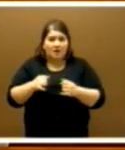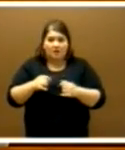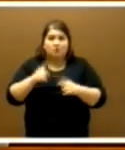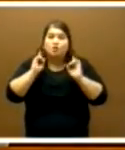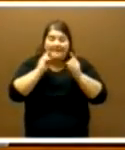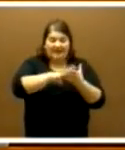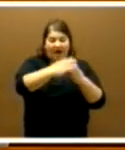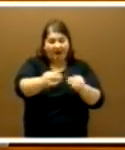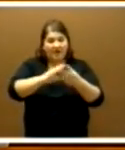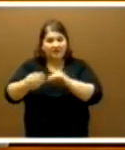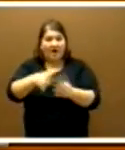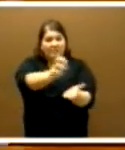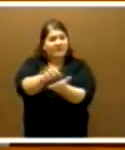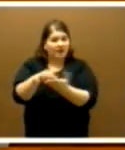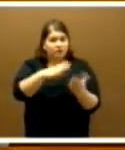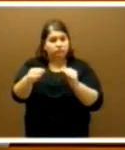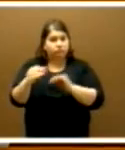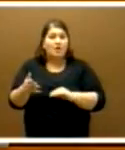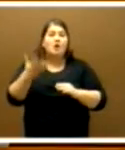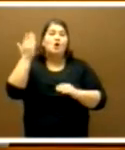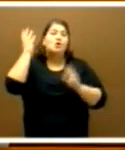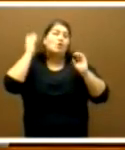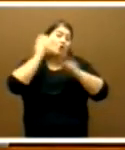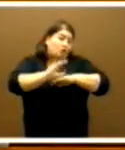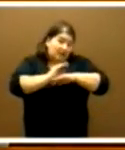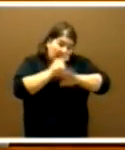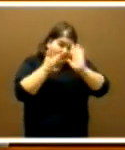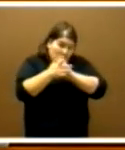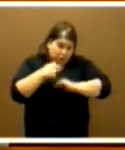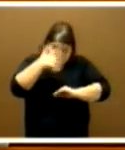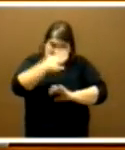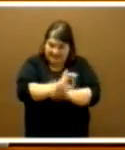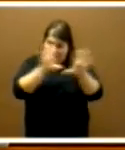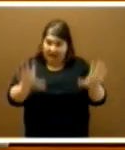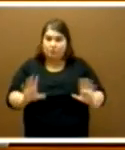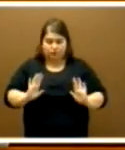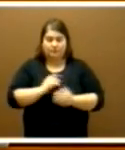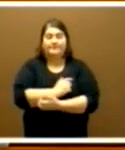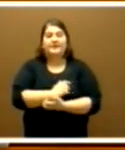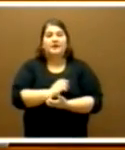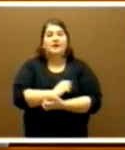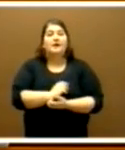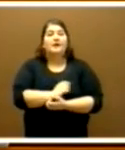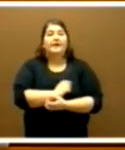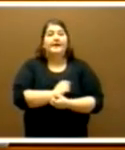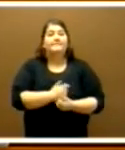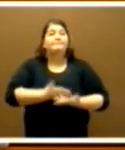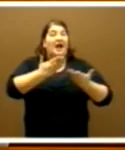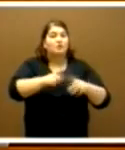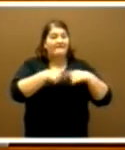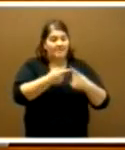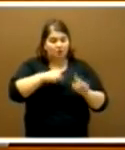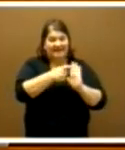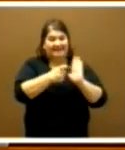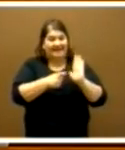necesidades de cada centro. Lo ha dicho la consejera, yo creo que ha quedado bastante claro. Las ayudas a la familia, no estamos quitando